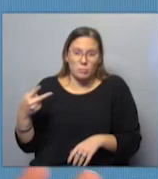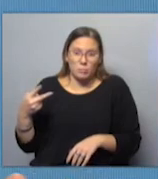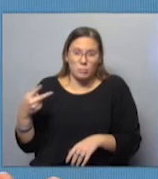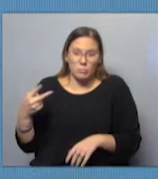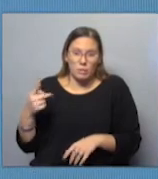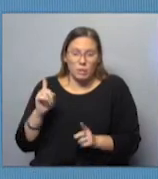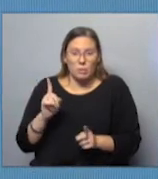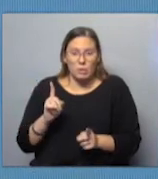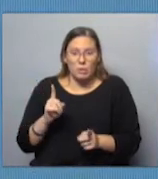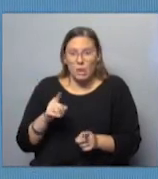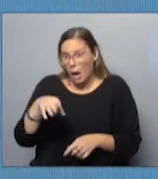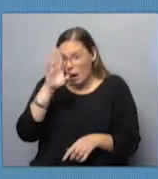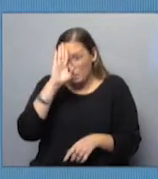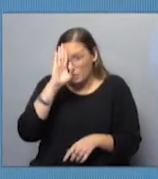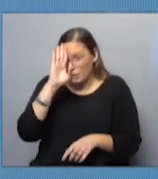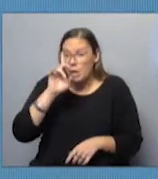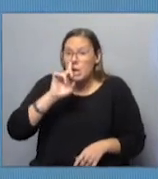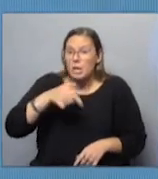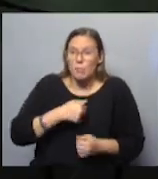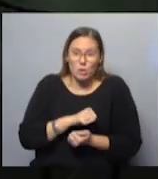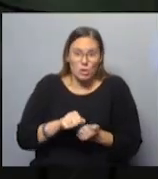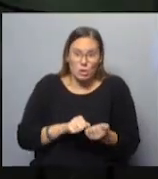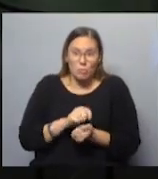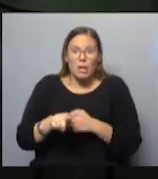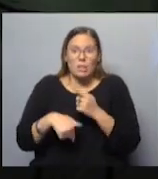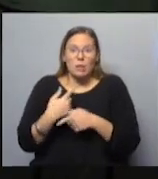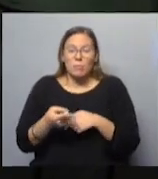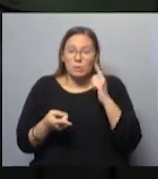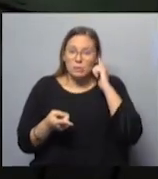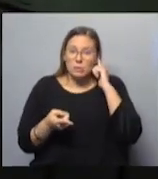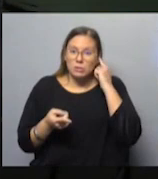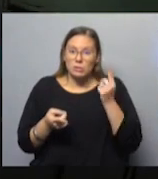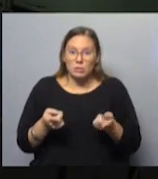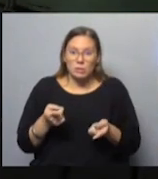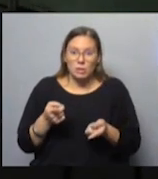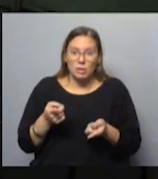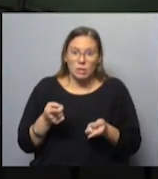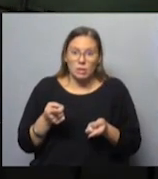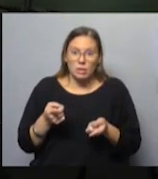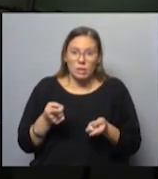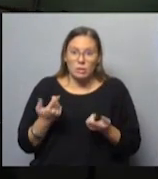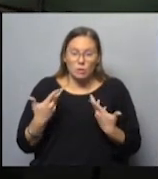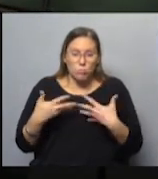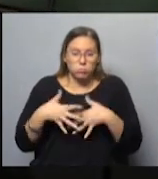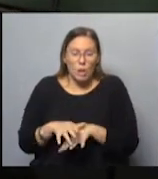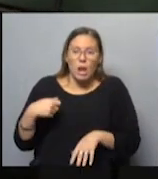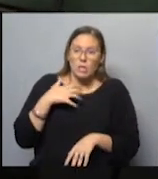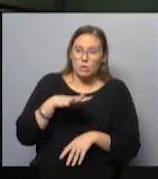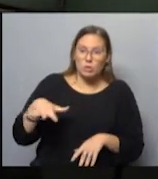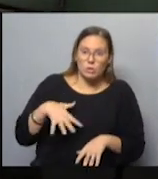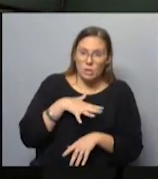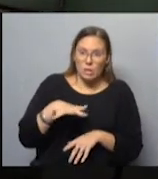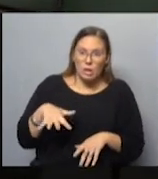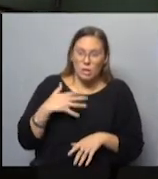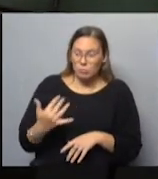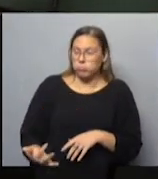arreglar. Entonces hubo que aprender muy rápido el idioma. Pero después me pasó que eso, tipo, la inserción en la sociedad y eso, me pasó